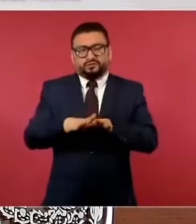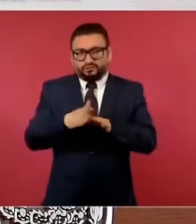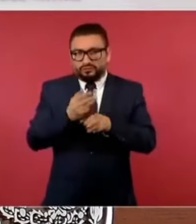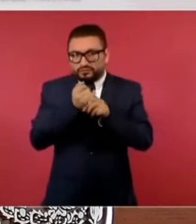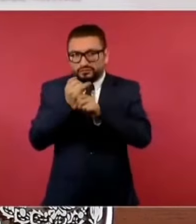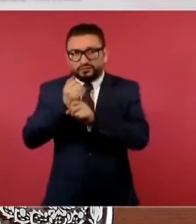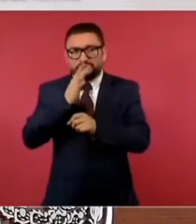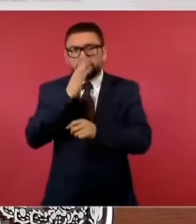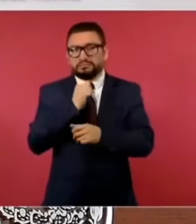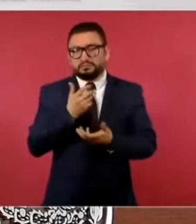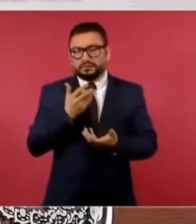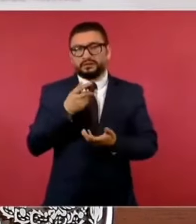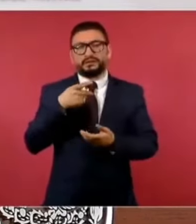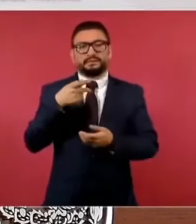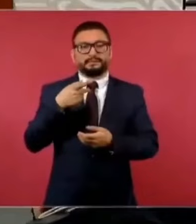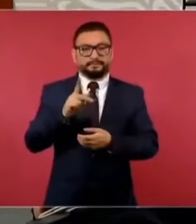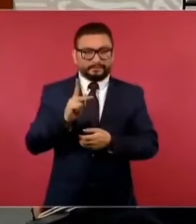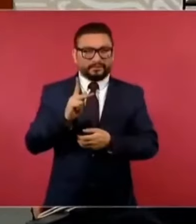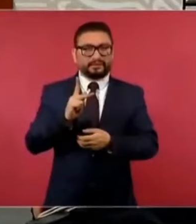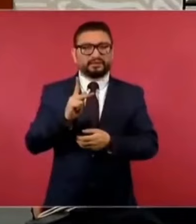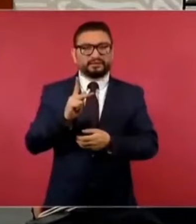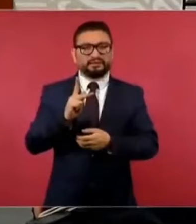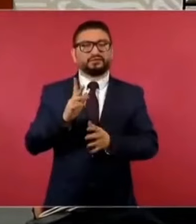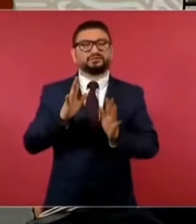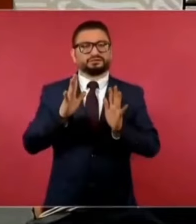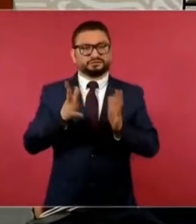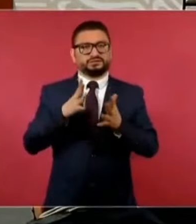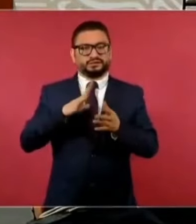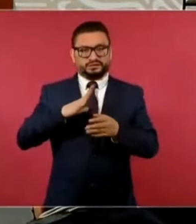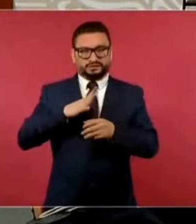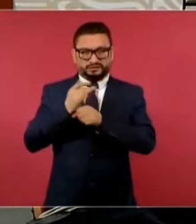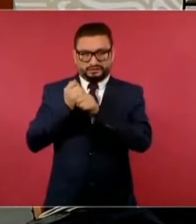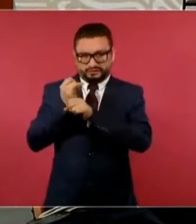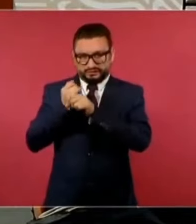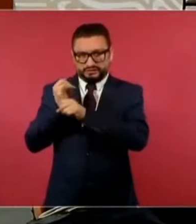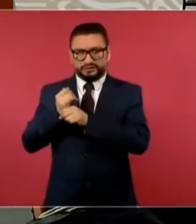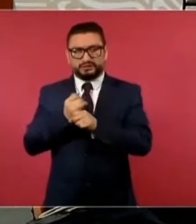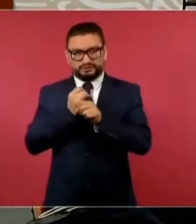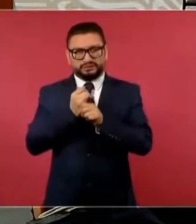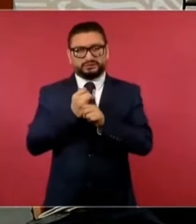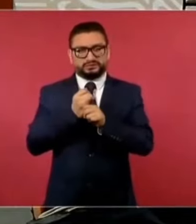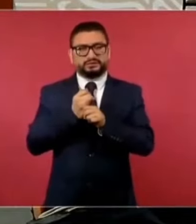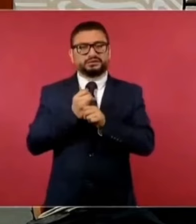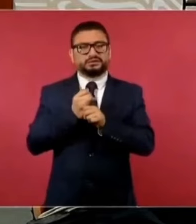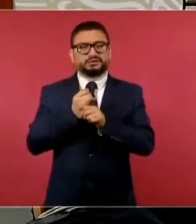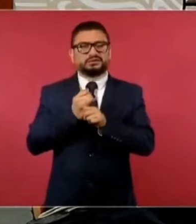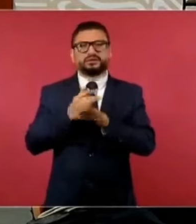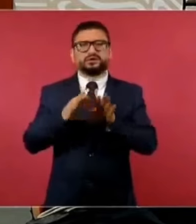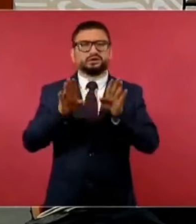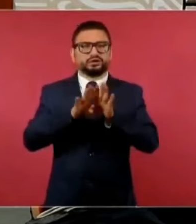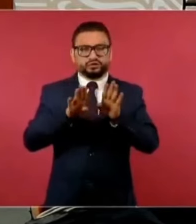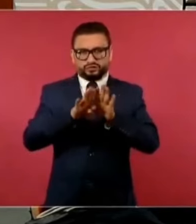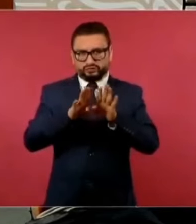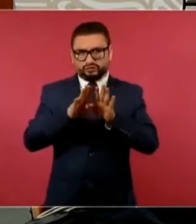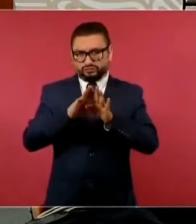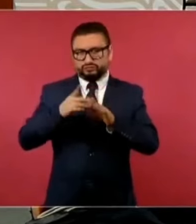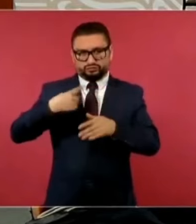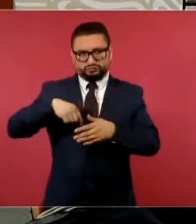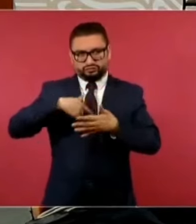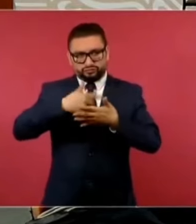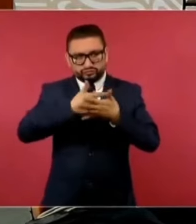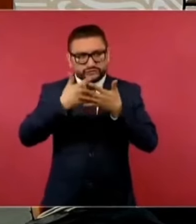Sin embargo, se han obtenido informaciones a través de inteligencia financiera